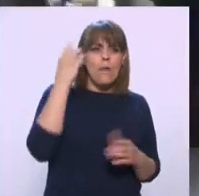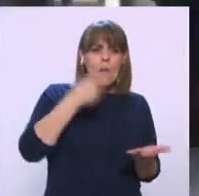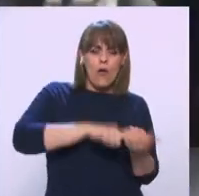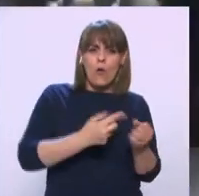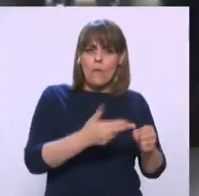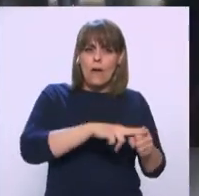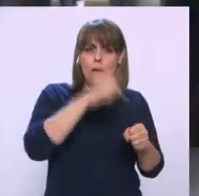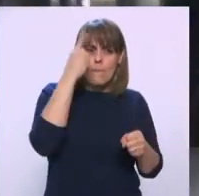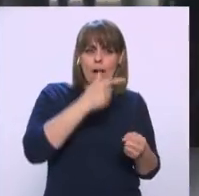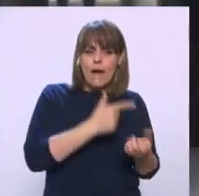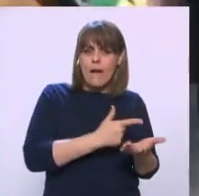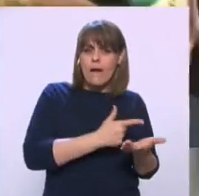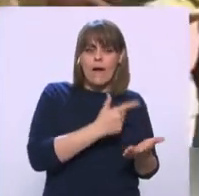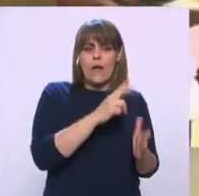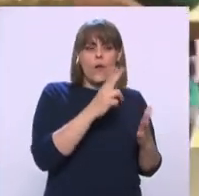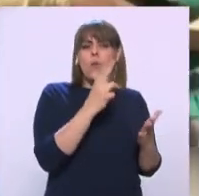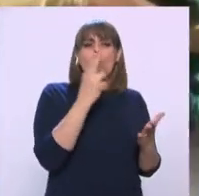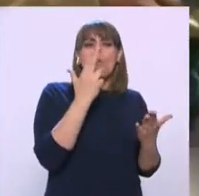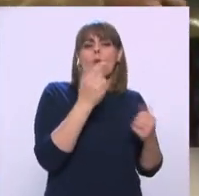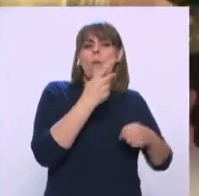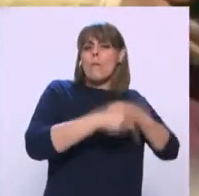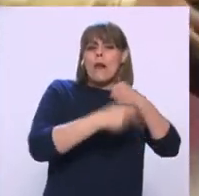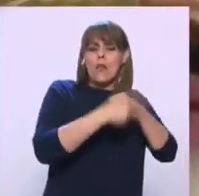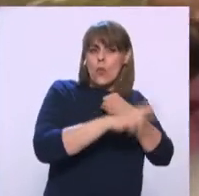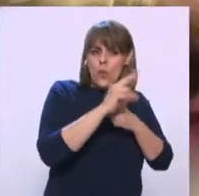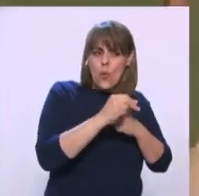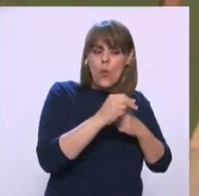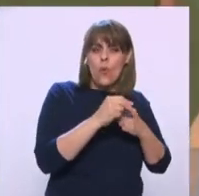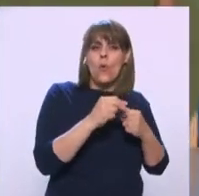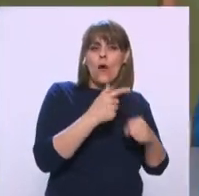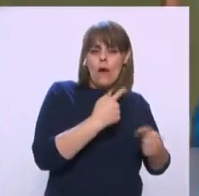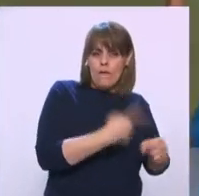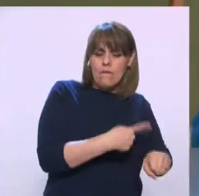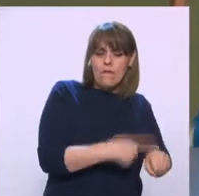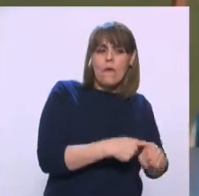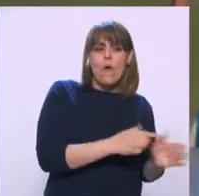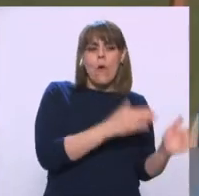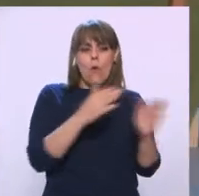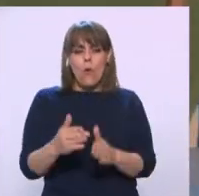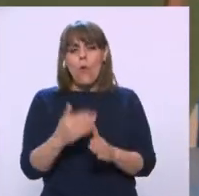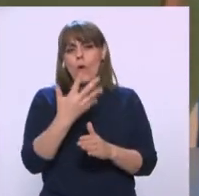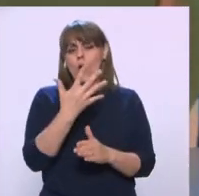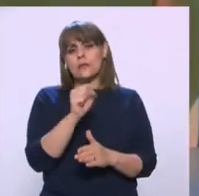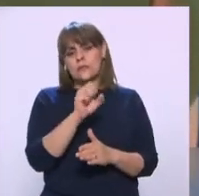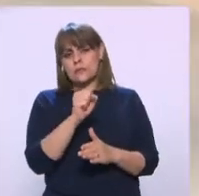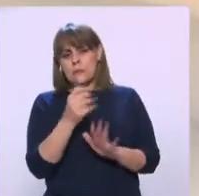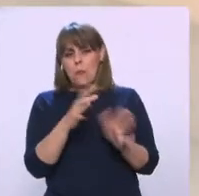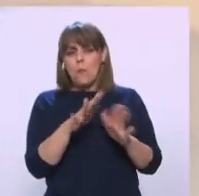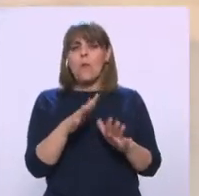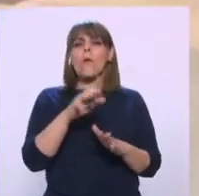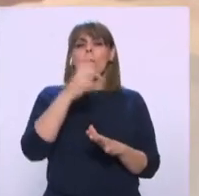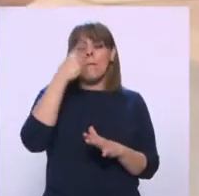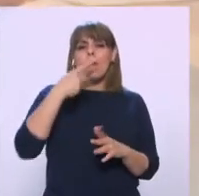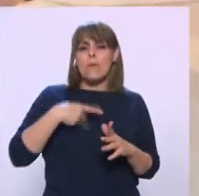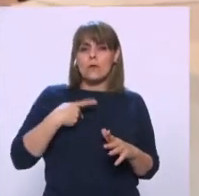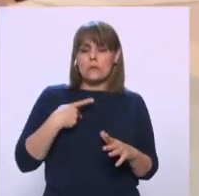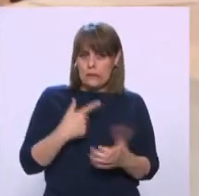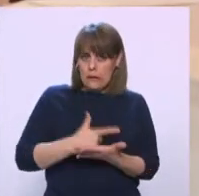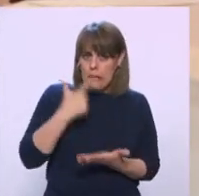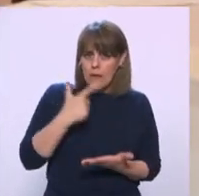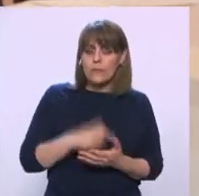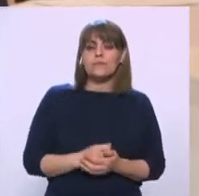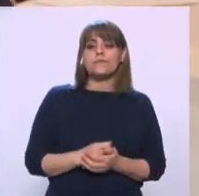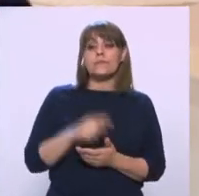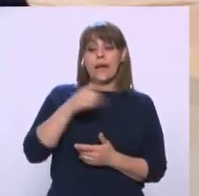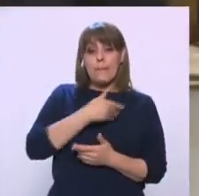Y 60% Para casos de terapia Y sobre la situación General del país Reiteró El presidente Su solicitud De apoyo A la